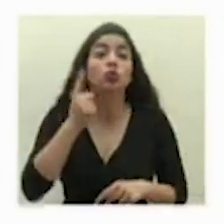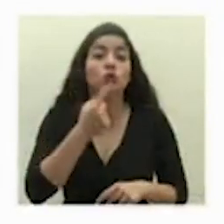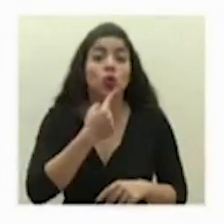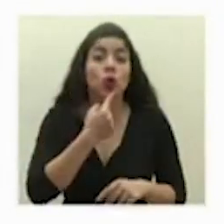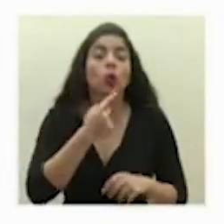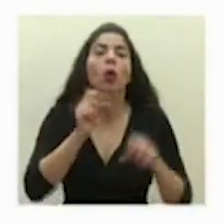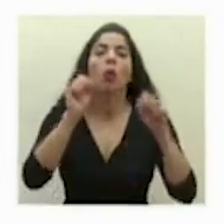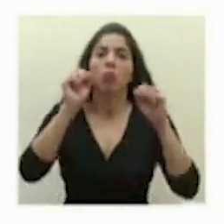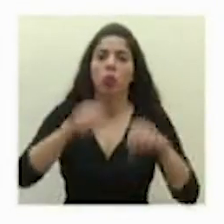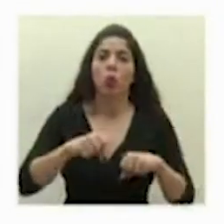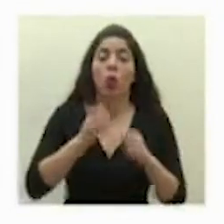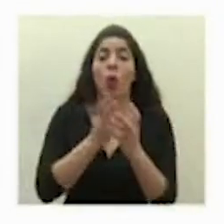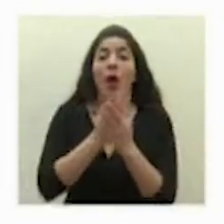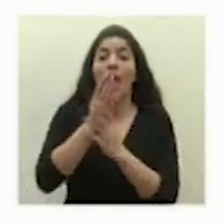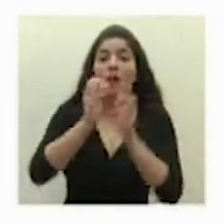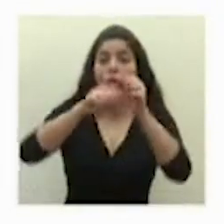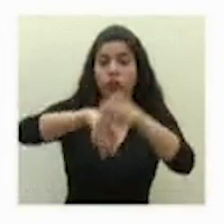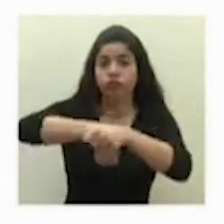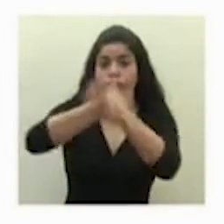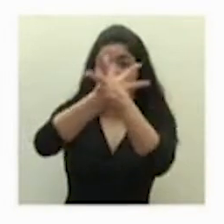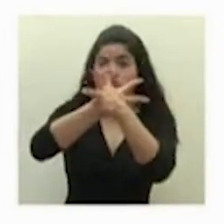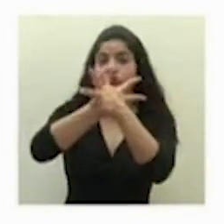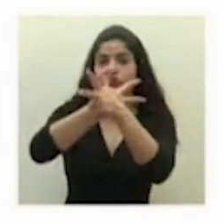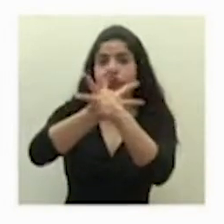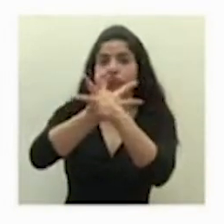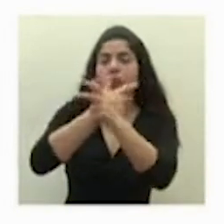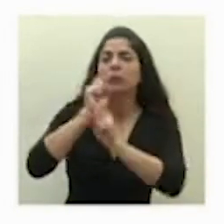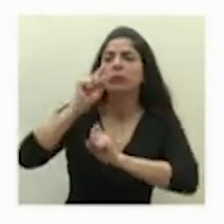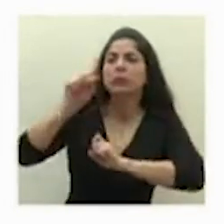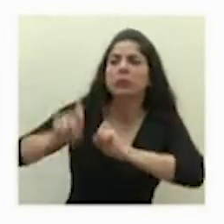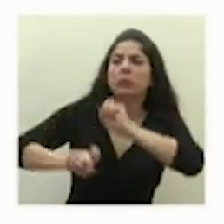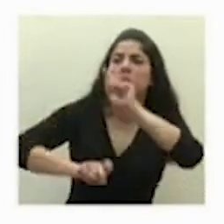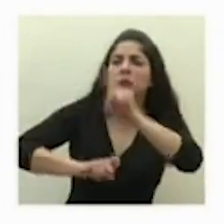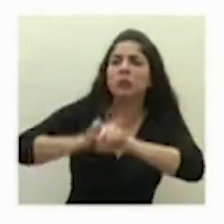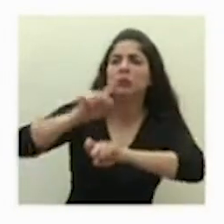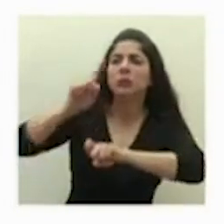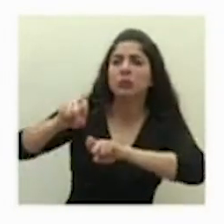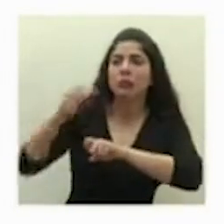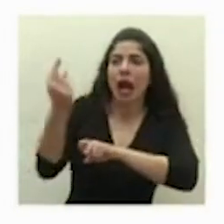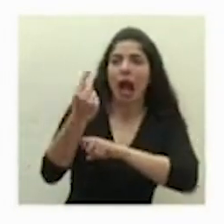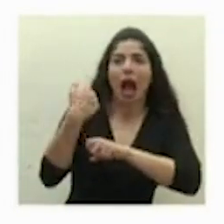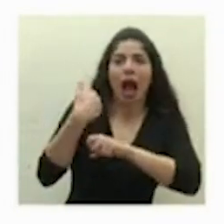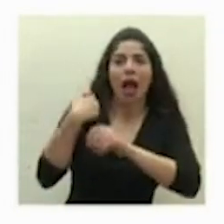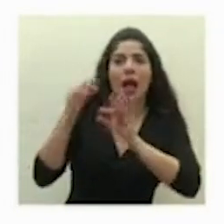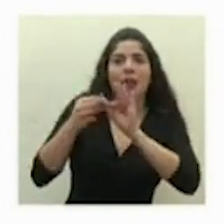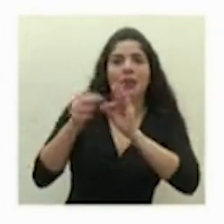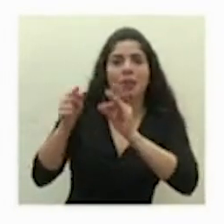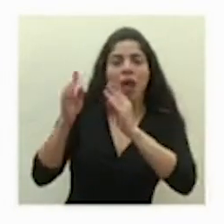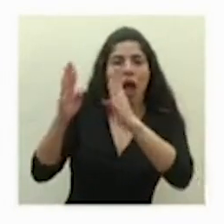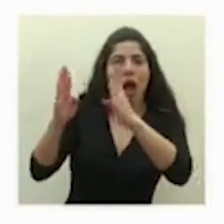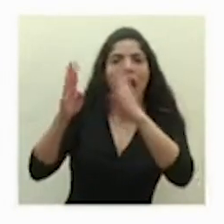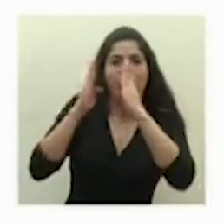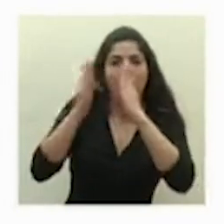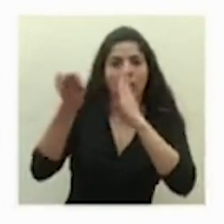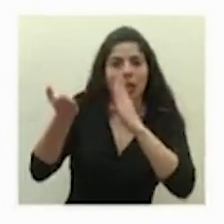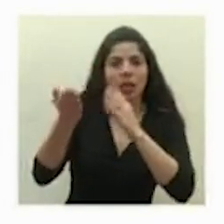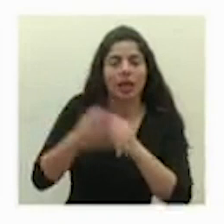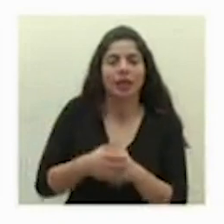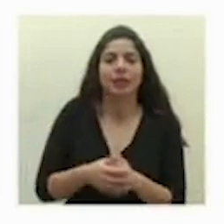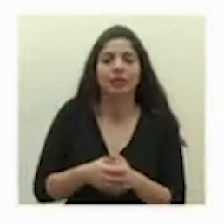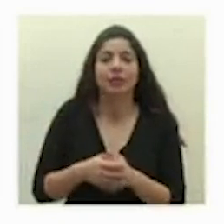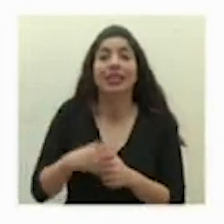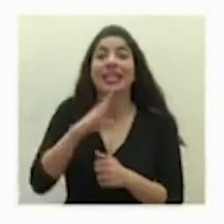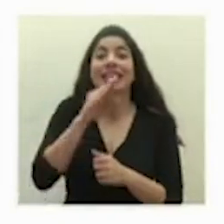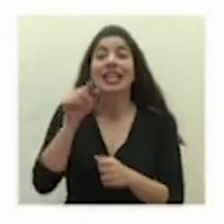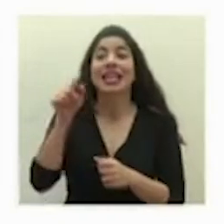puedan por medio de videollamada hacer sus consultas y van a ser atendidos por una intérprete del ESCO